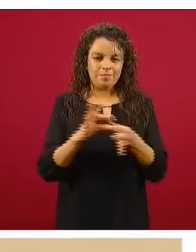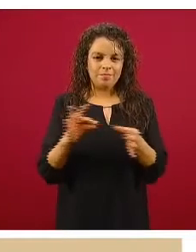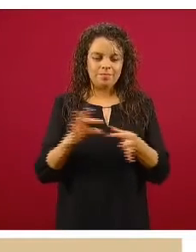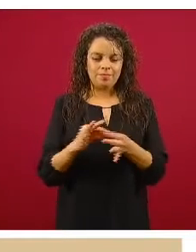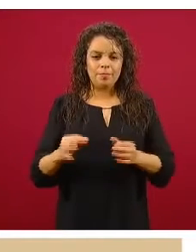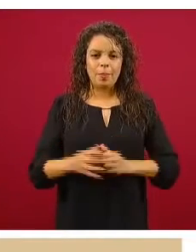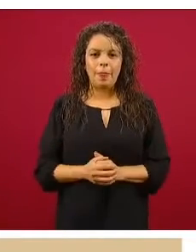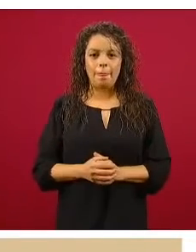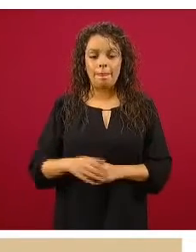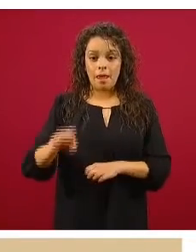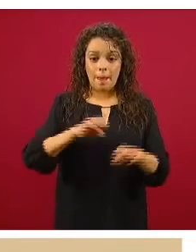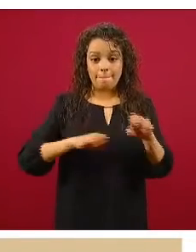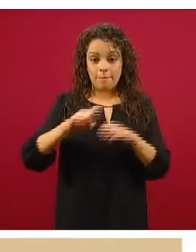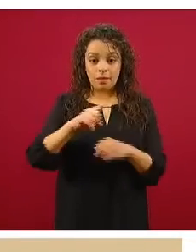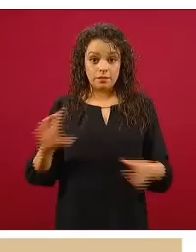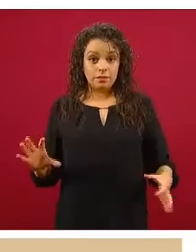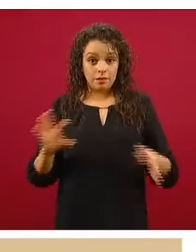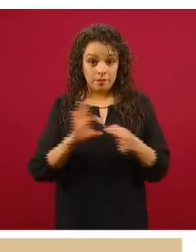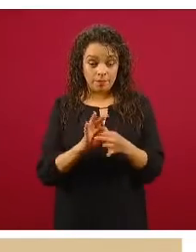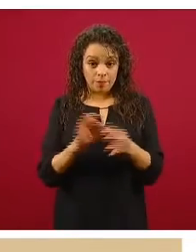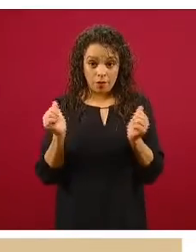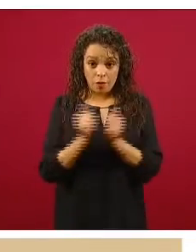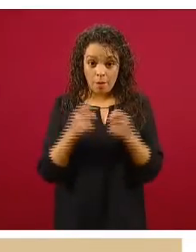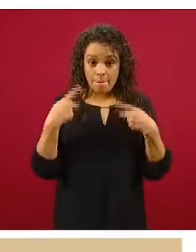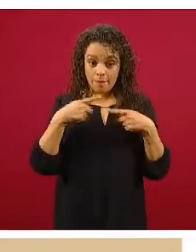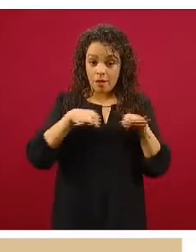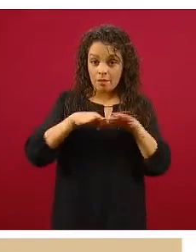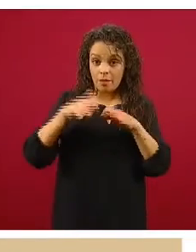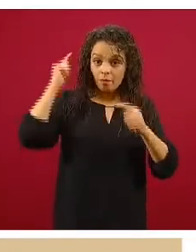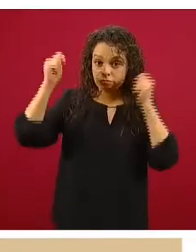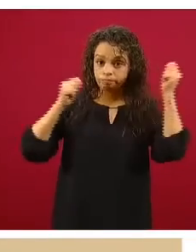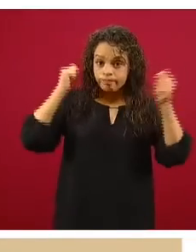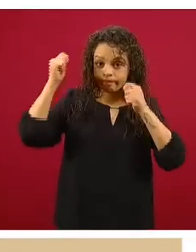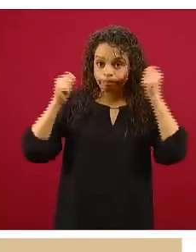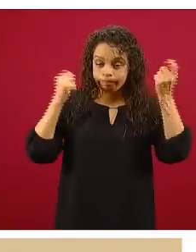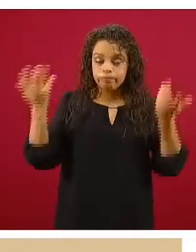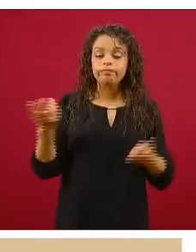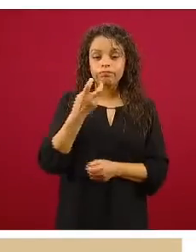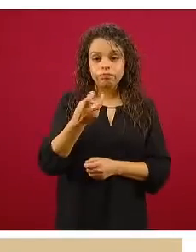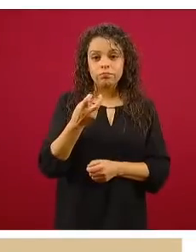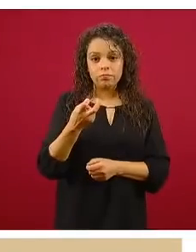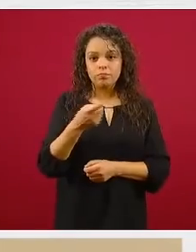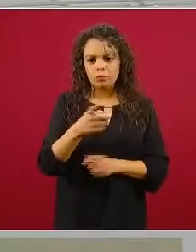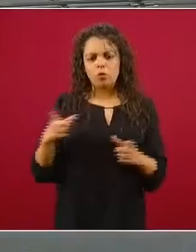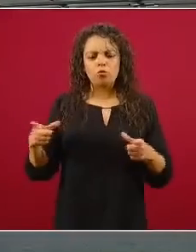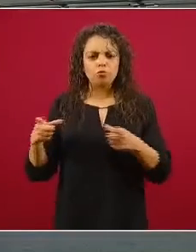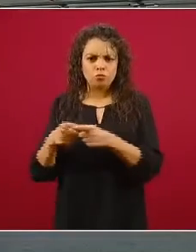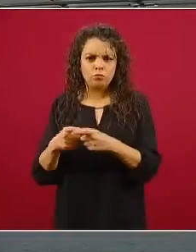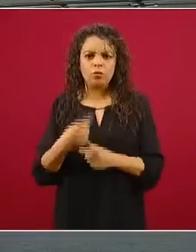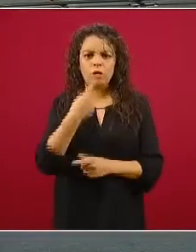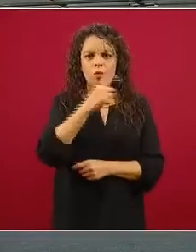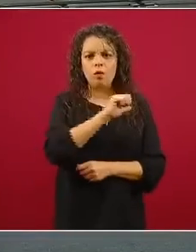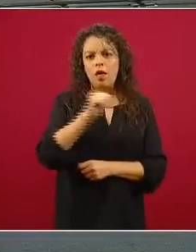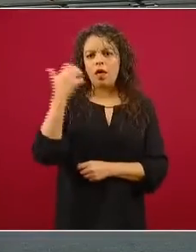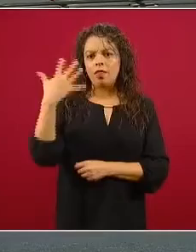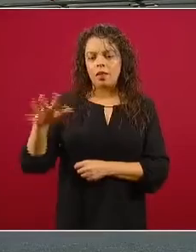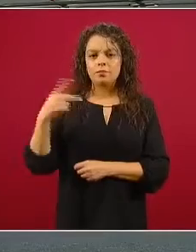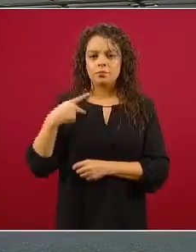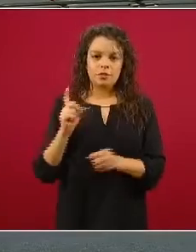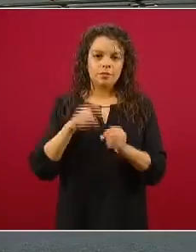empresas vinculadas al turismo, que son de este tamaño, de entre uno y diez trabajadores. La siguiente, por favor.